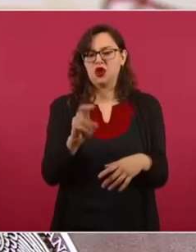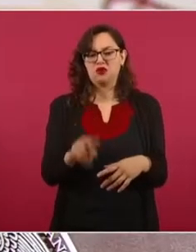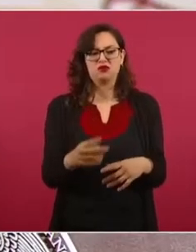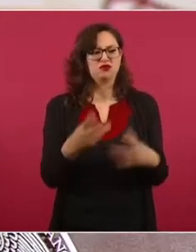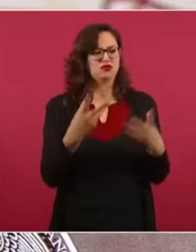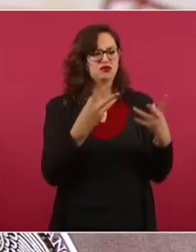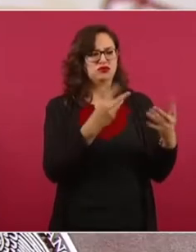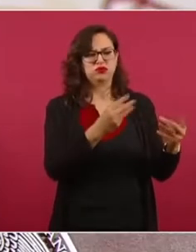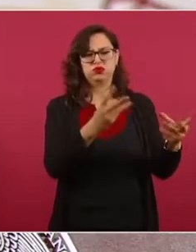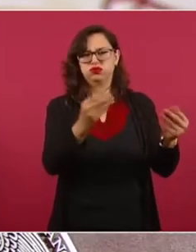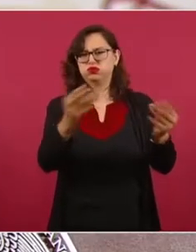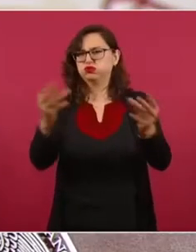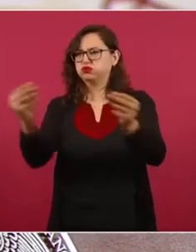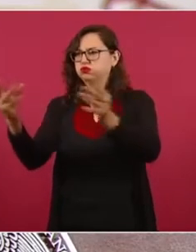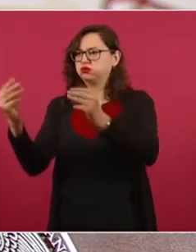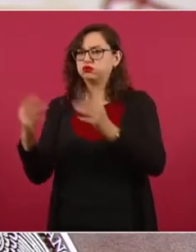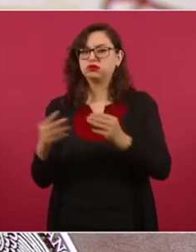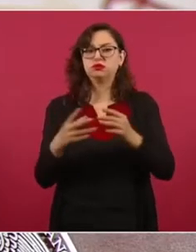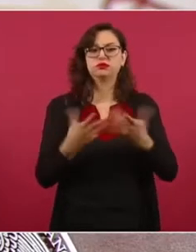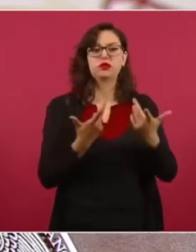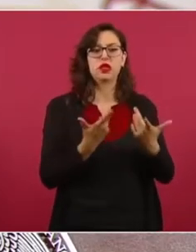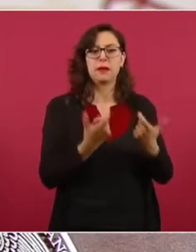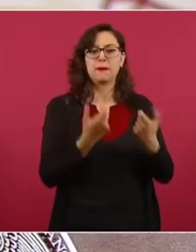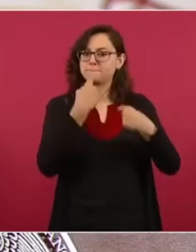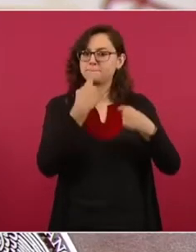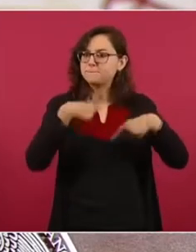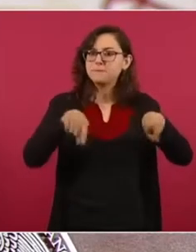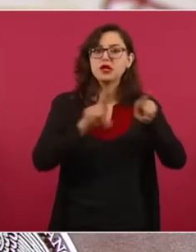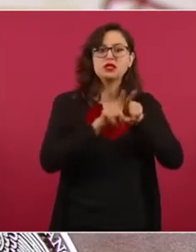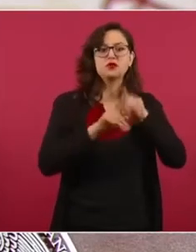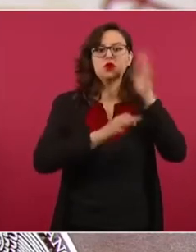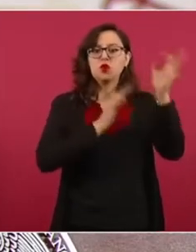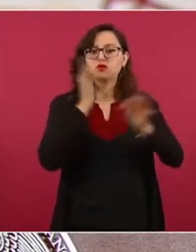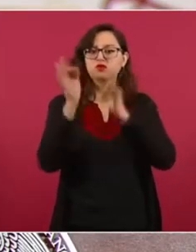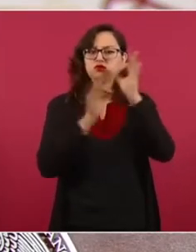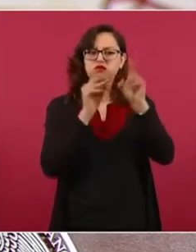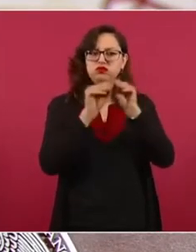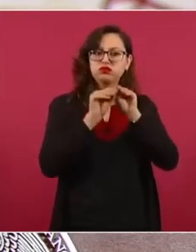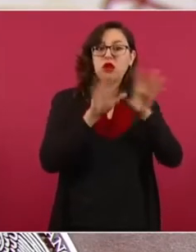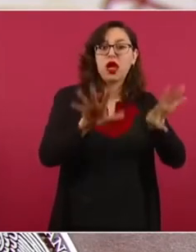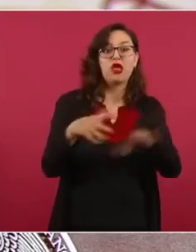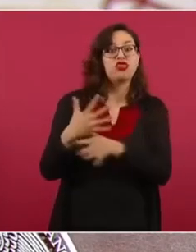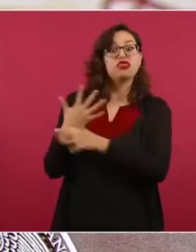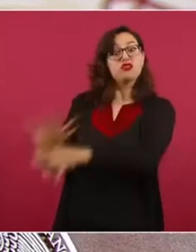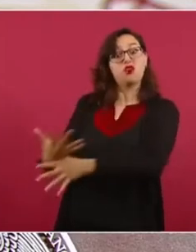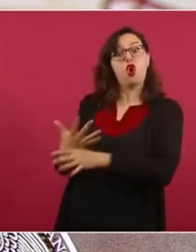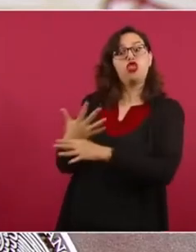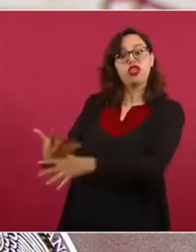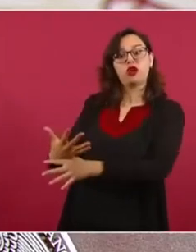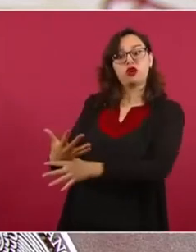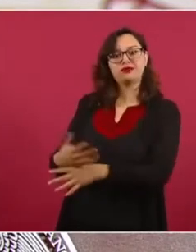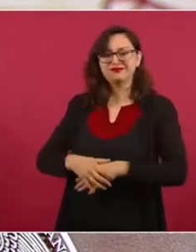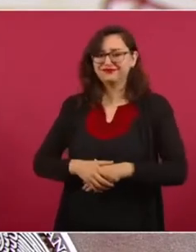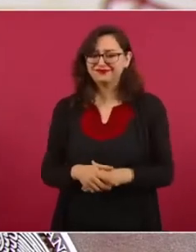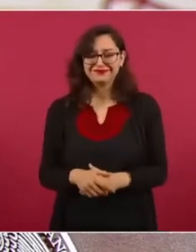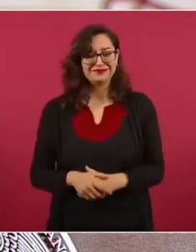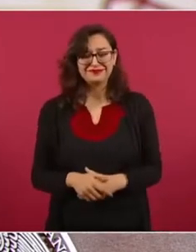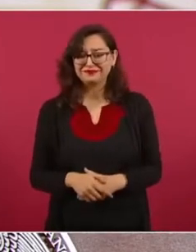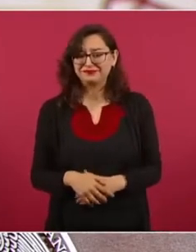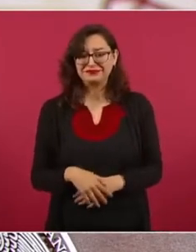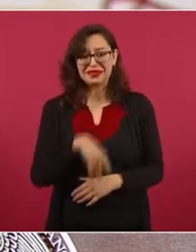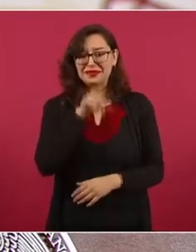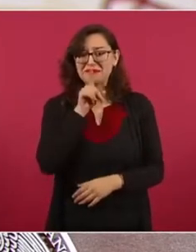cuestionaron al presidente atribuyéndolo algo que no dijo. Un verdadero nado